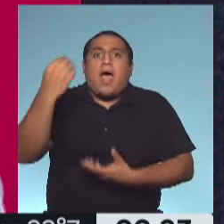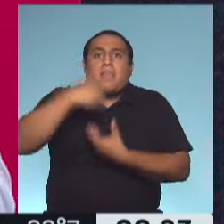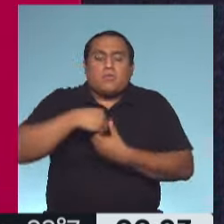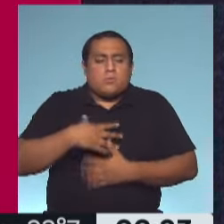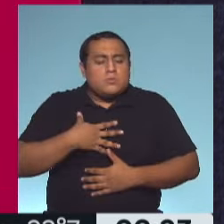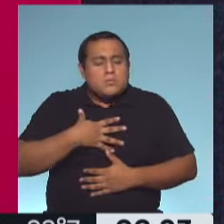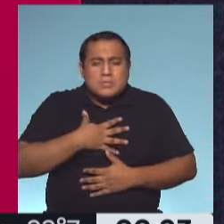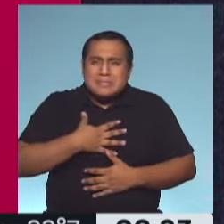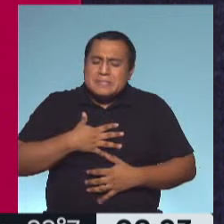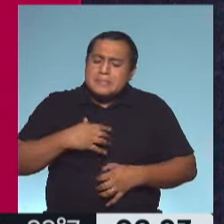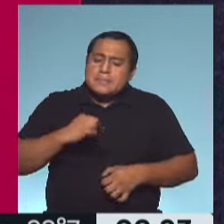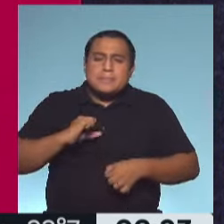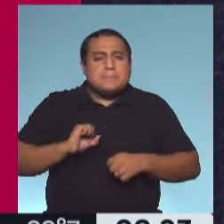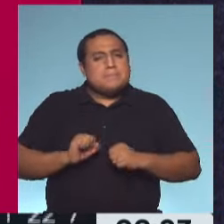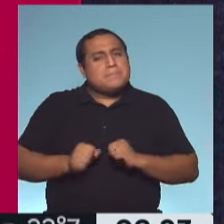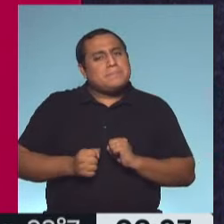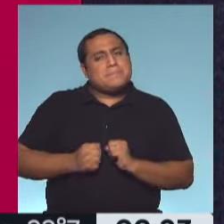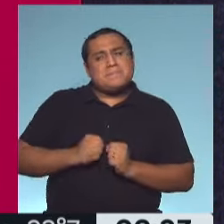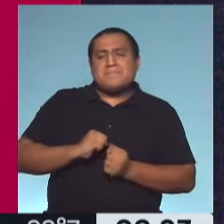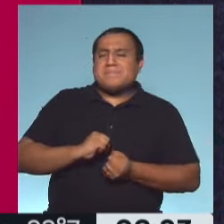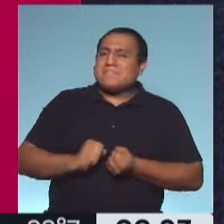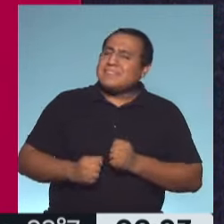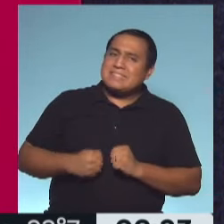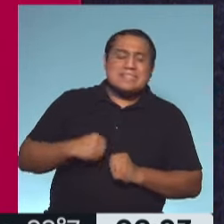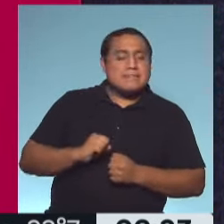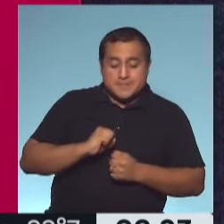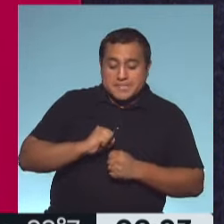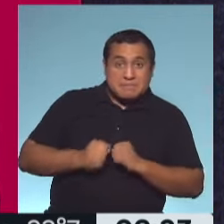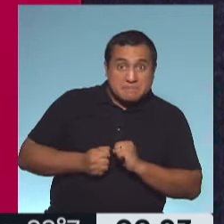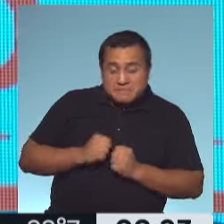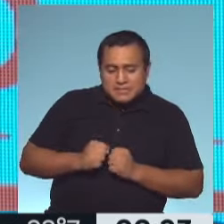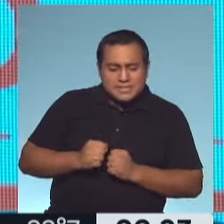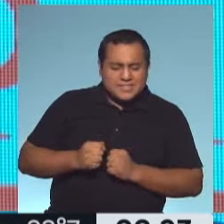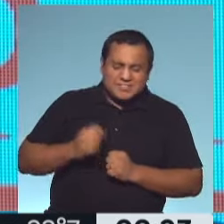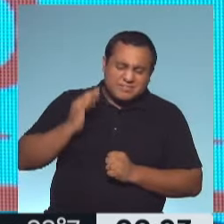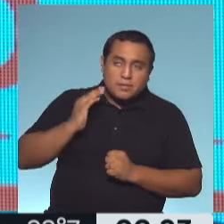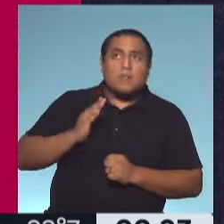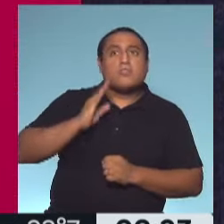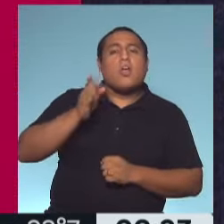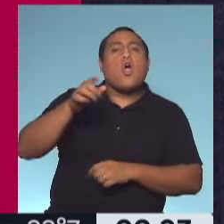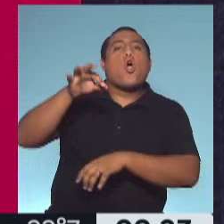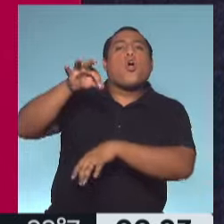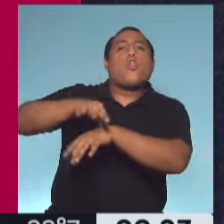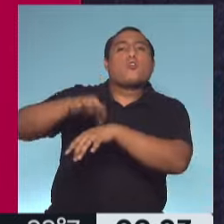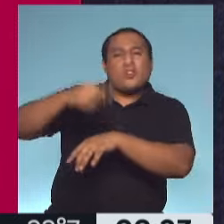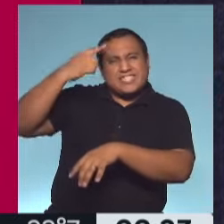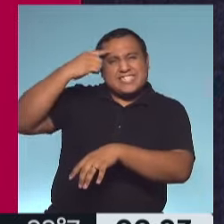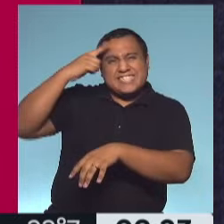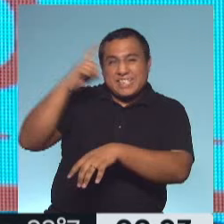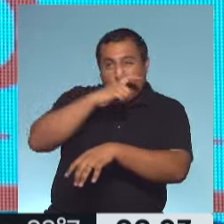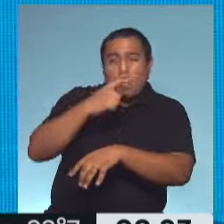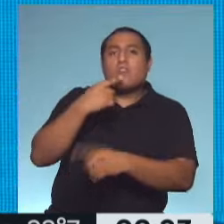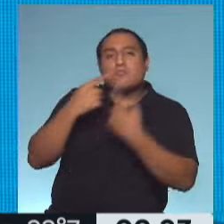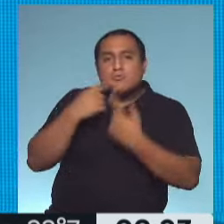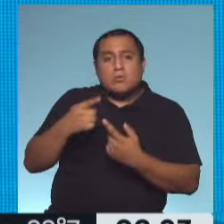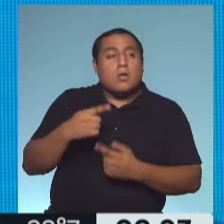estrés. Este es el punto en el que nosotros llegamos a la consulta con el psicólogo. Mirá vos, lo emocional te provoca definitivamente